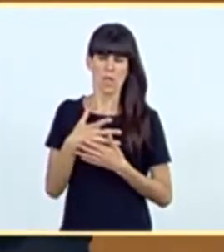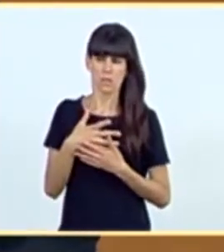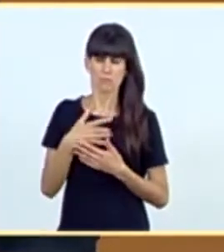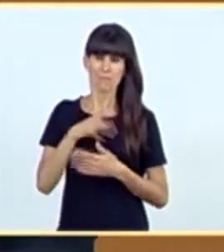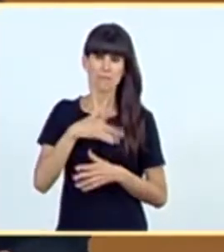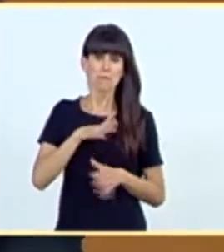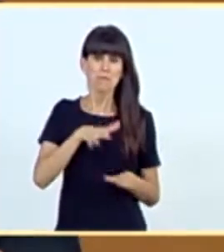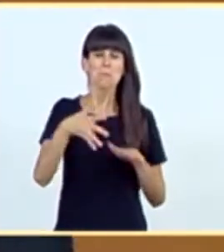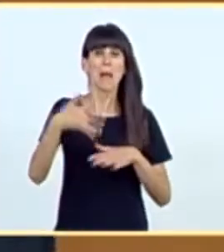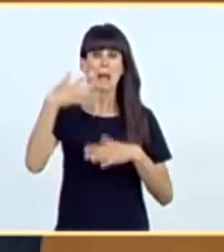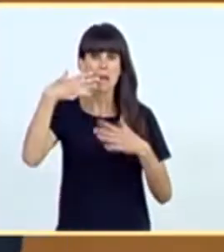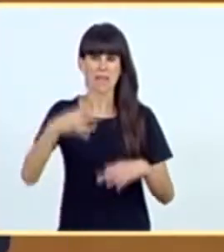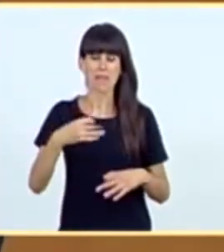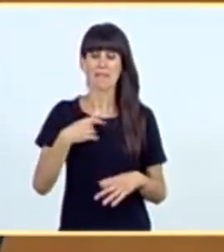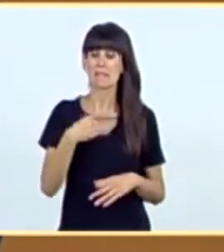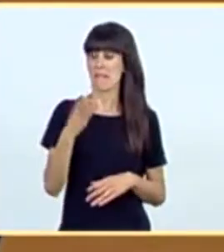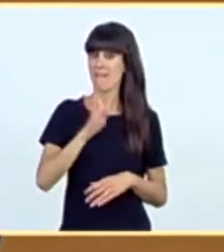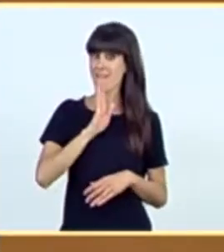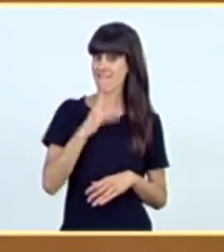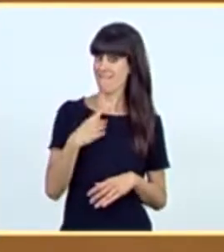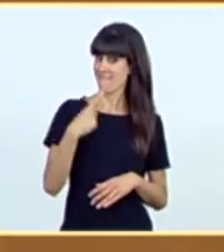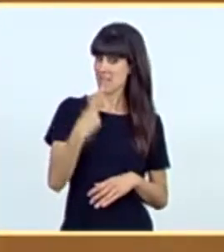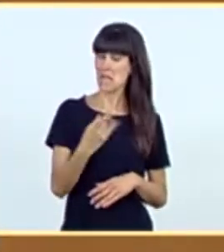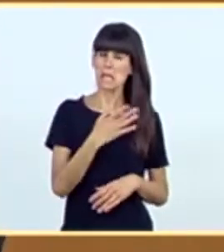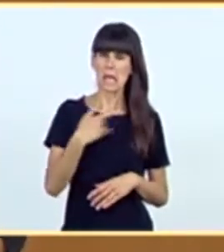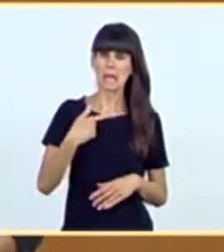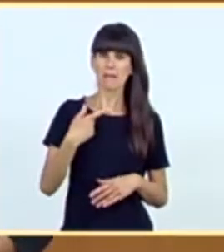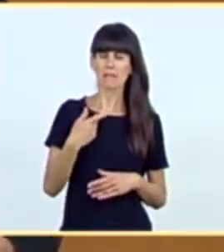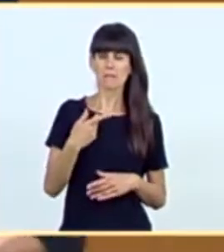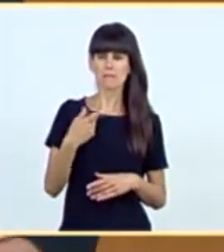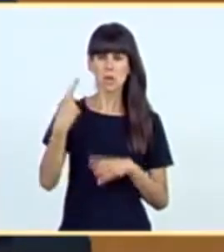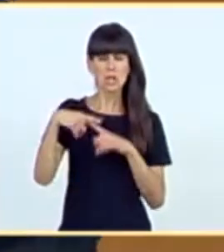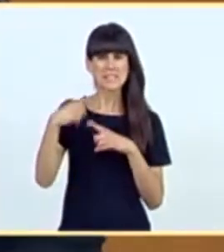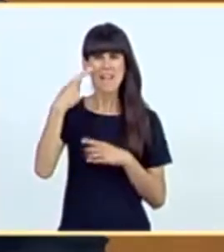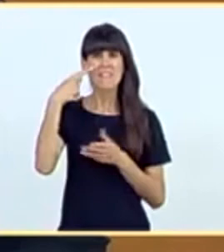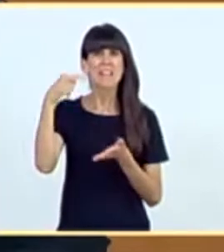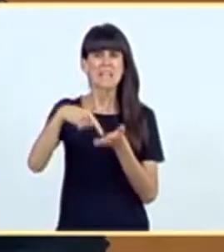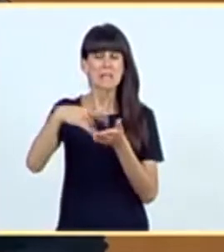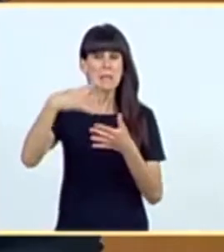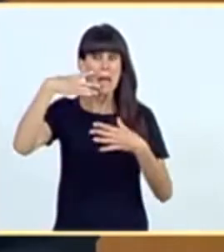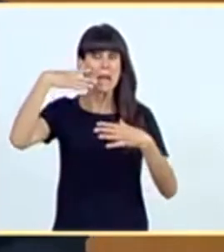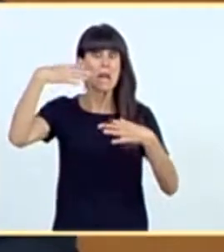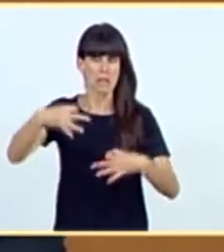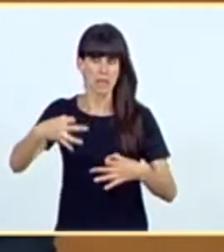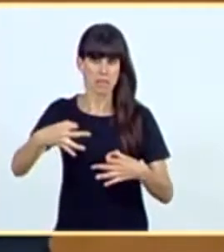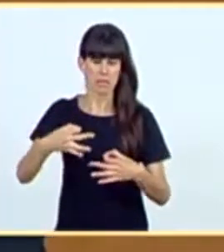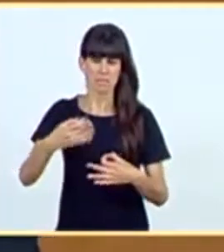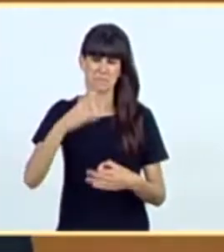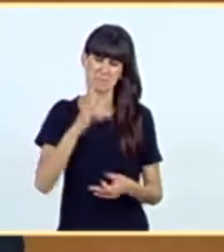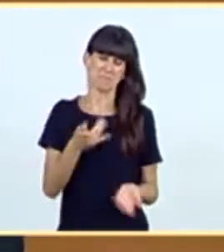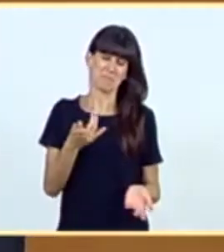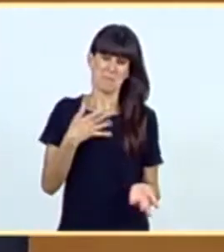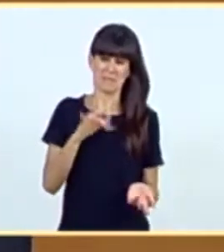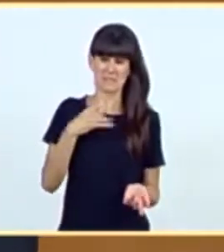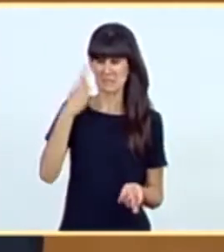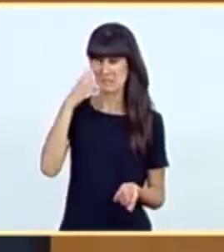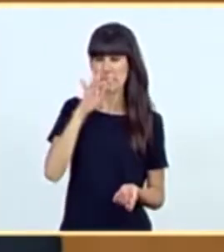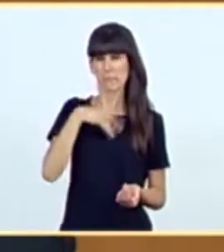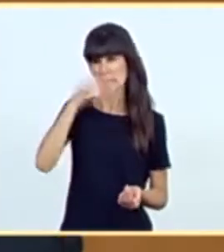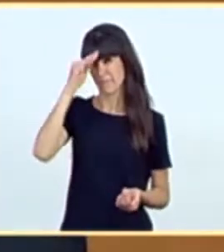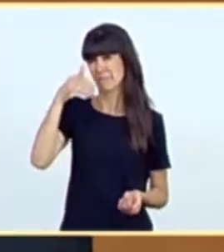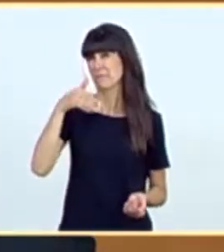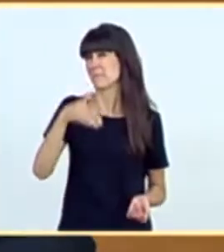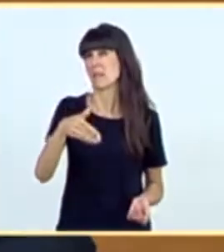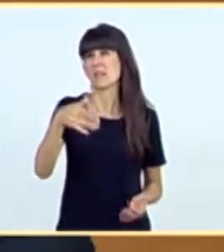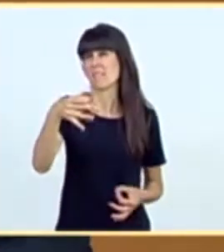Antes le he dicho, queremos ver hechos, pero permítame también el esteticismo. Todos los gobiernos que han llegado aquí, todos